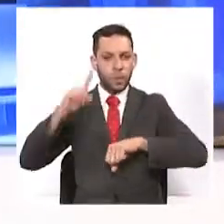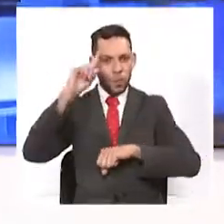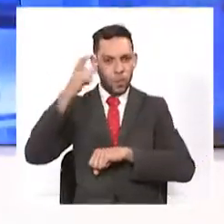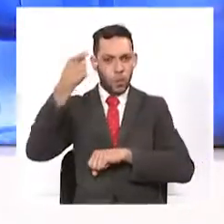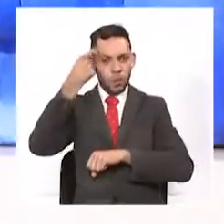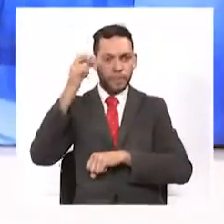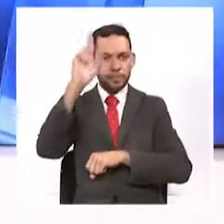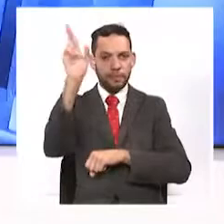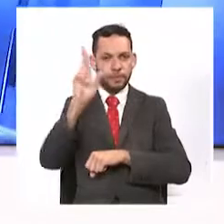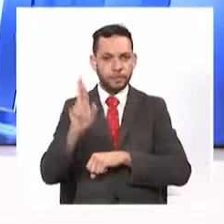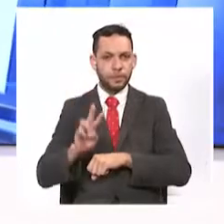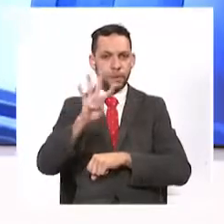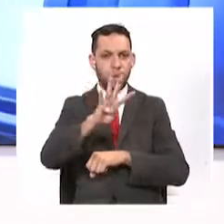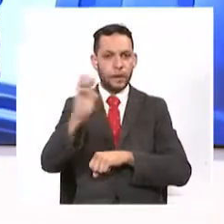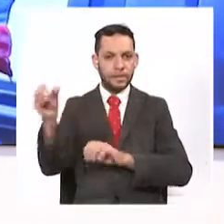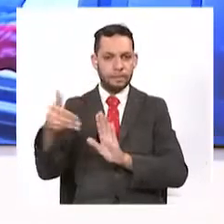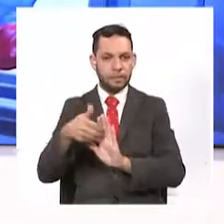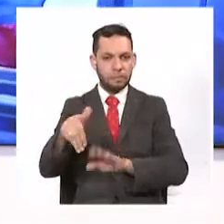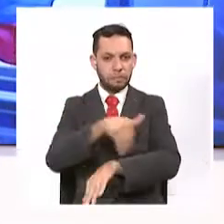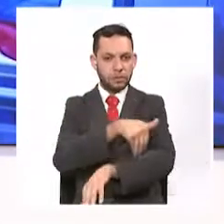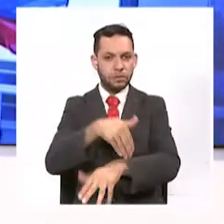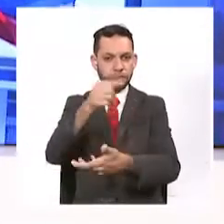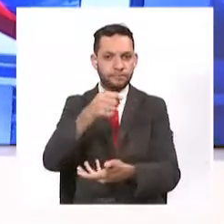cercana a los 40 mil millones de pesos.